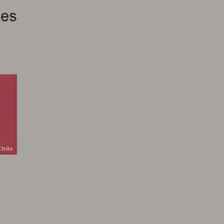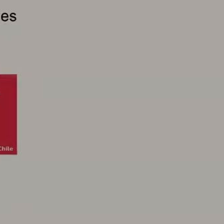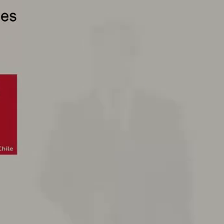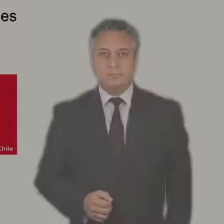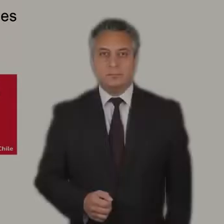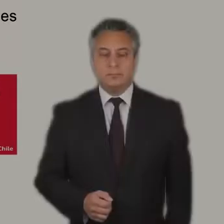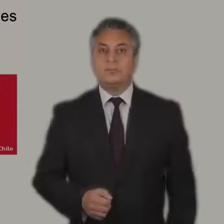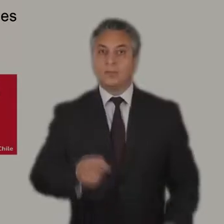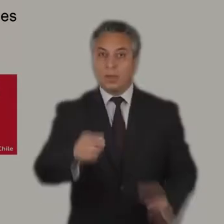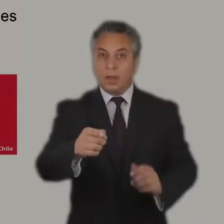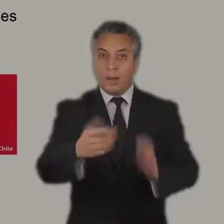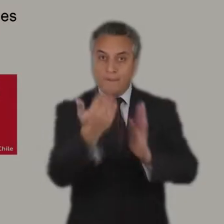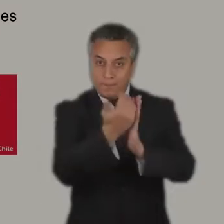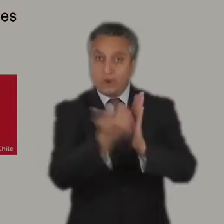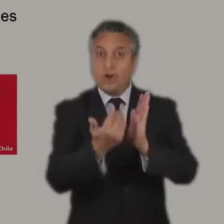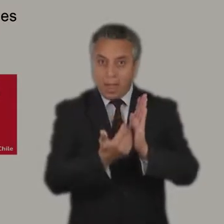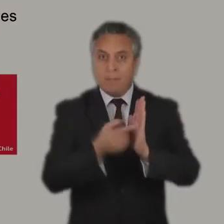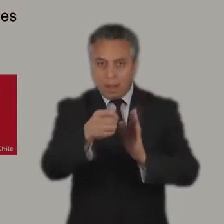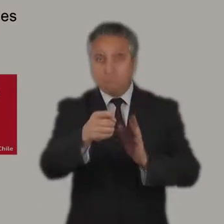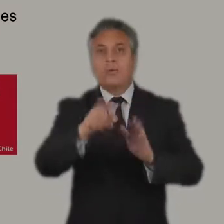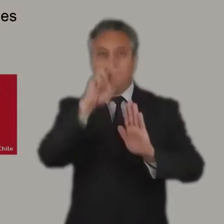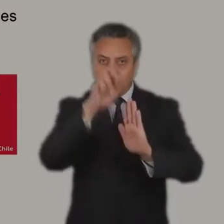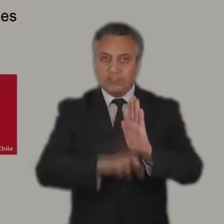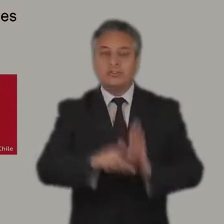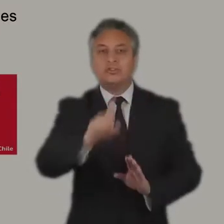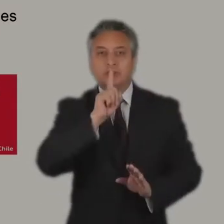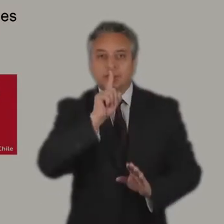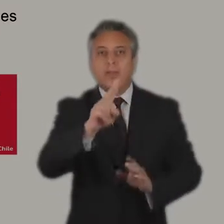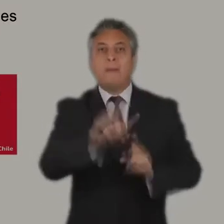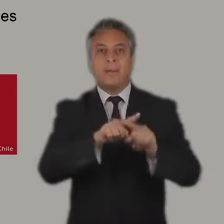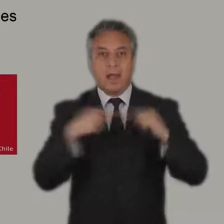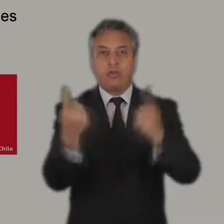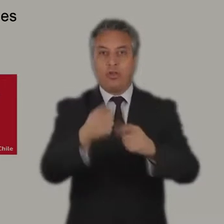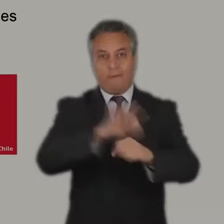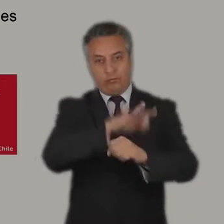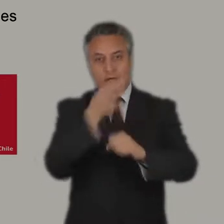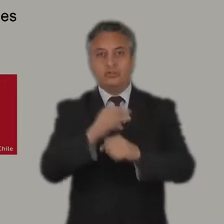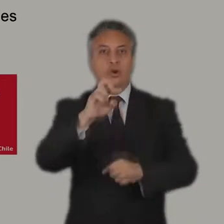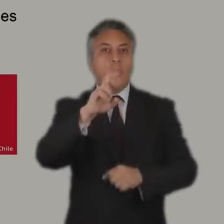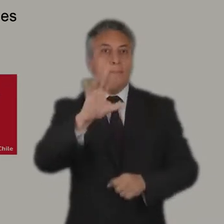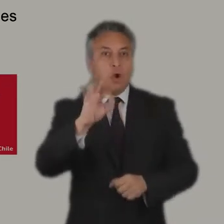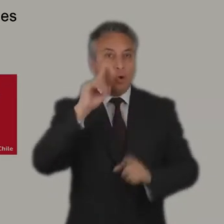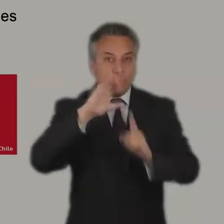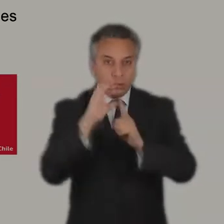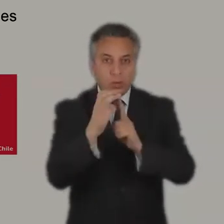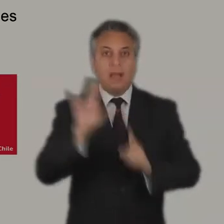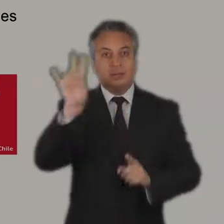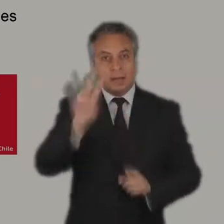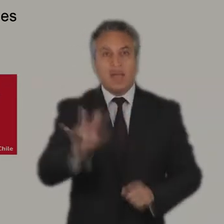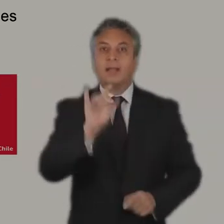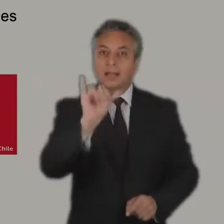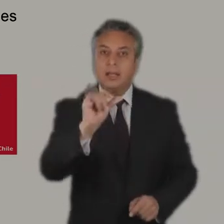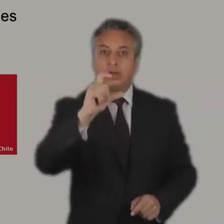El siguiente programa es parte del Proyecto de Televisión para Todos de Fundación ProCultura, CENADIS y Nova Sur, del